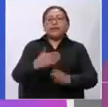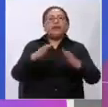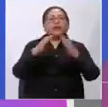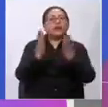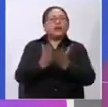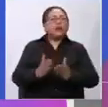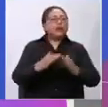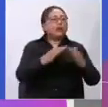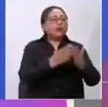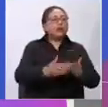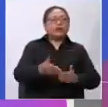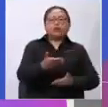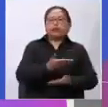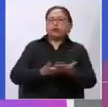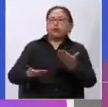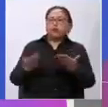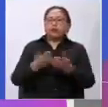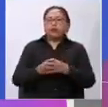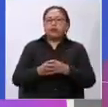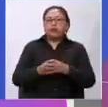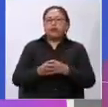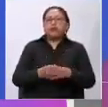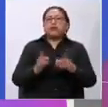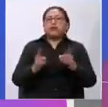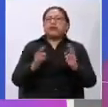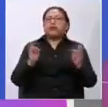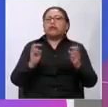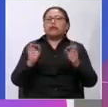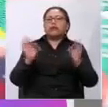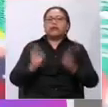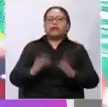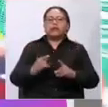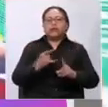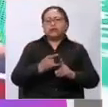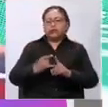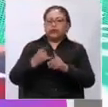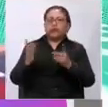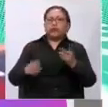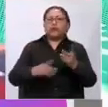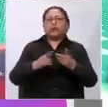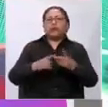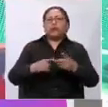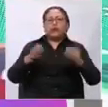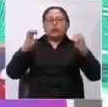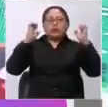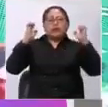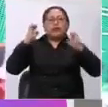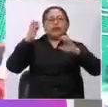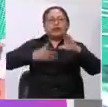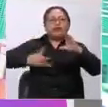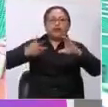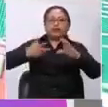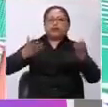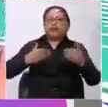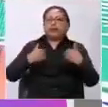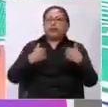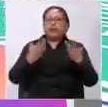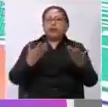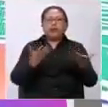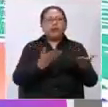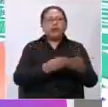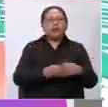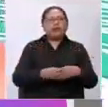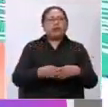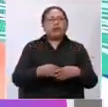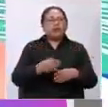educativas, incluso a través de esta forma del Zoom o a través de la educación virtual, ha generado mecanismos